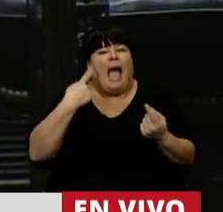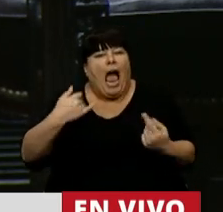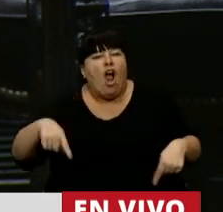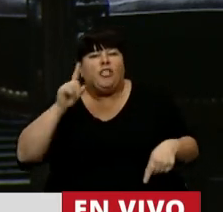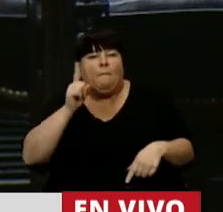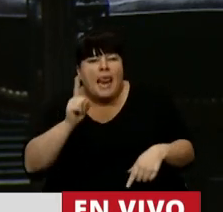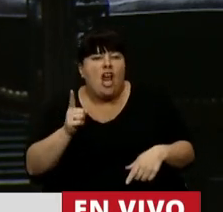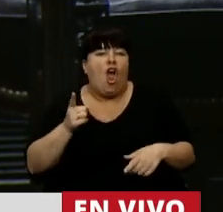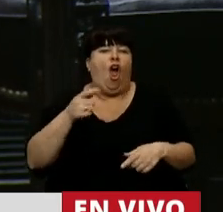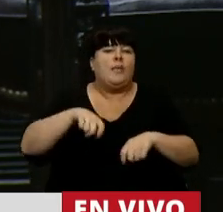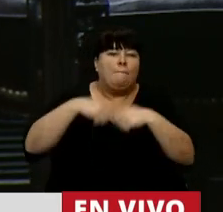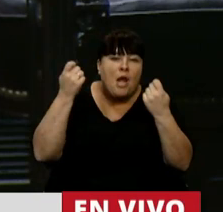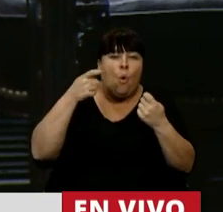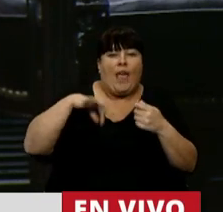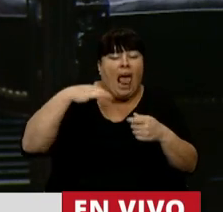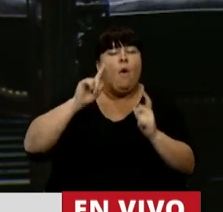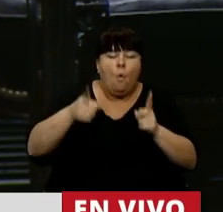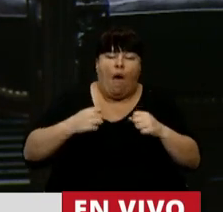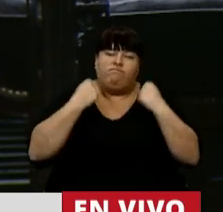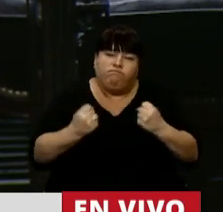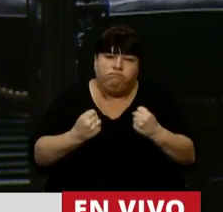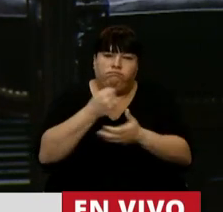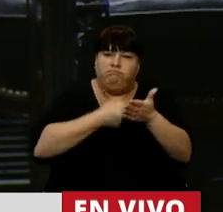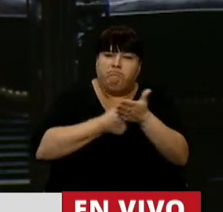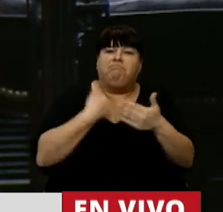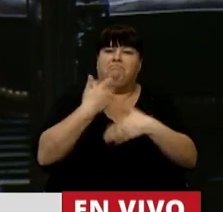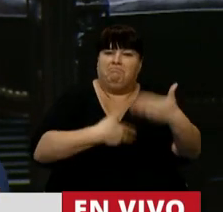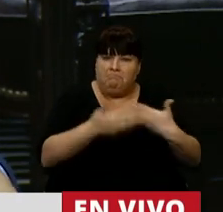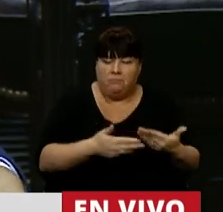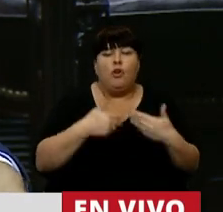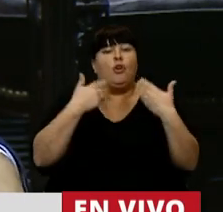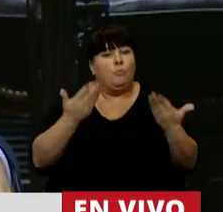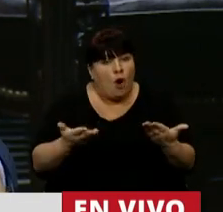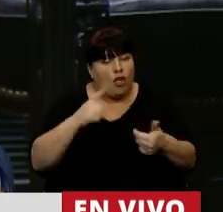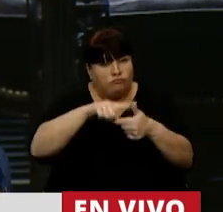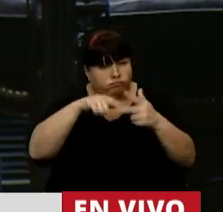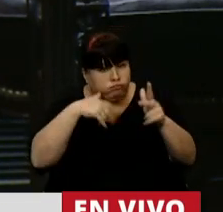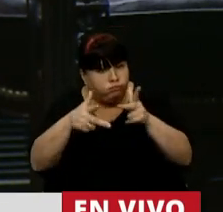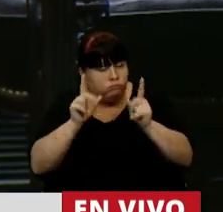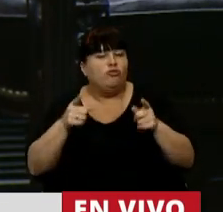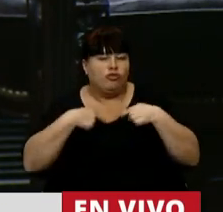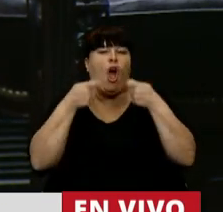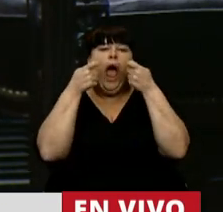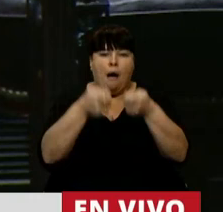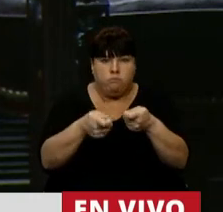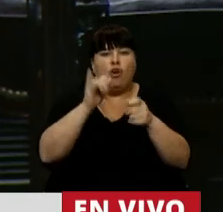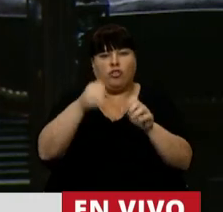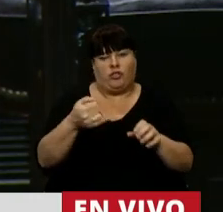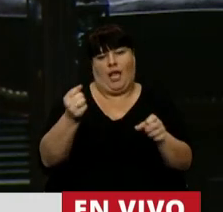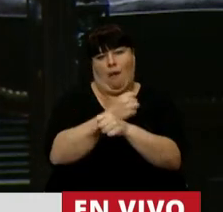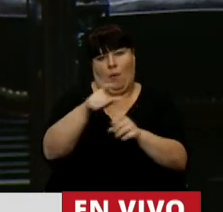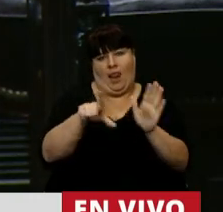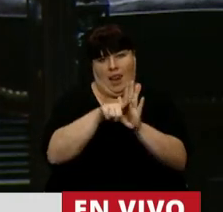peligrosas y perjudiciales de la vida. Por todo esto, señor Presidente, voy a acompañar este